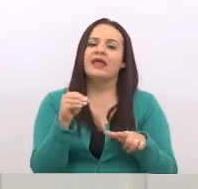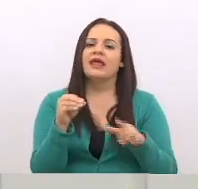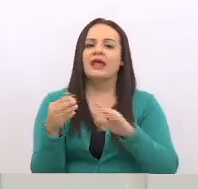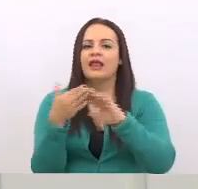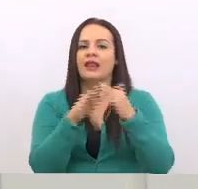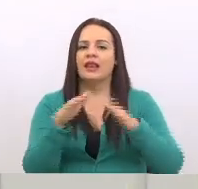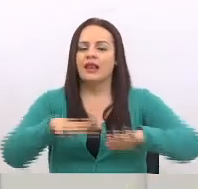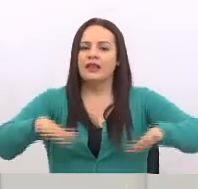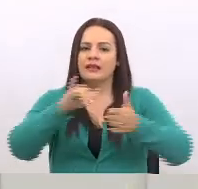Muchísimas gracias.